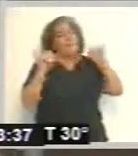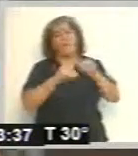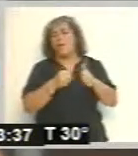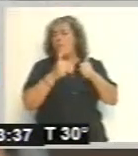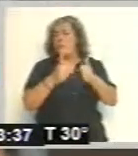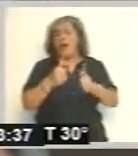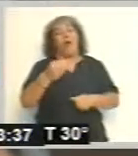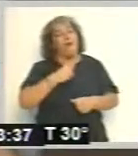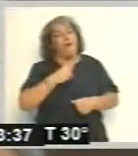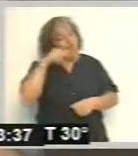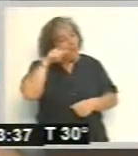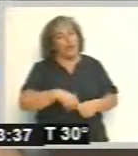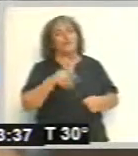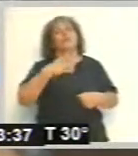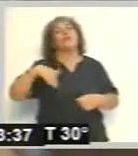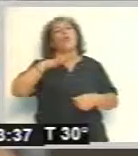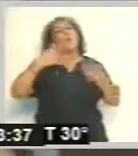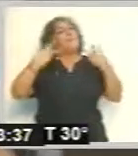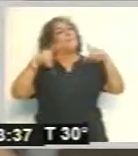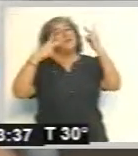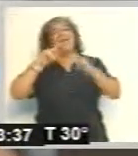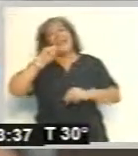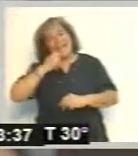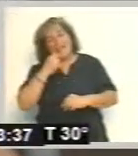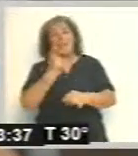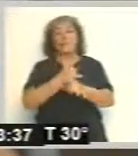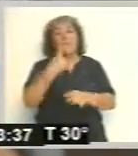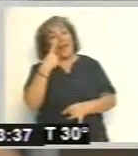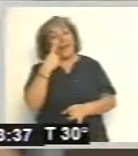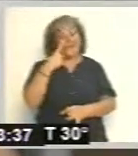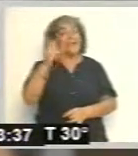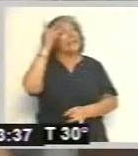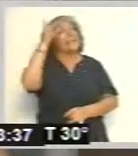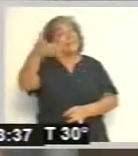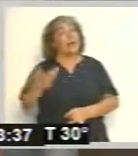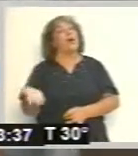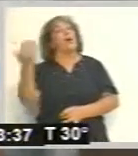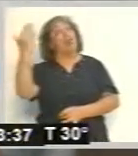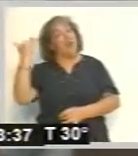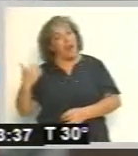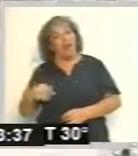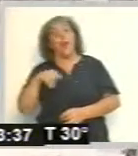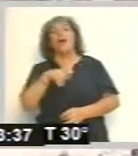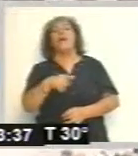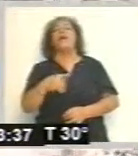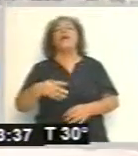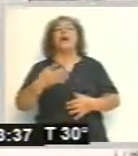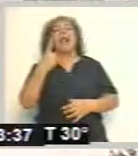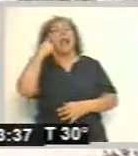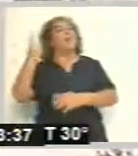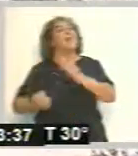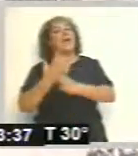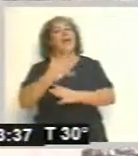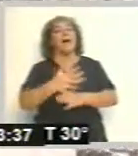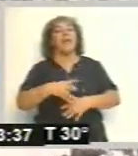Confiamos que este sea un paseo más de la ciudad. Siempre el Intendente Miguel Issa señala como ejemplo cuando fue la idea